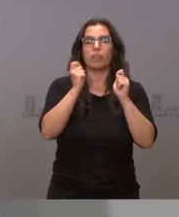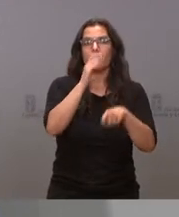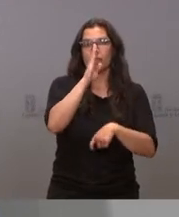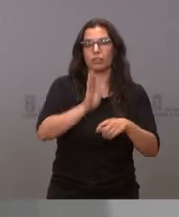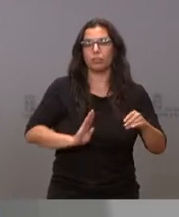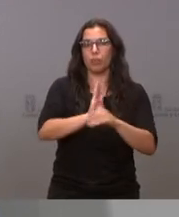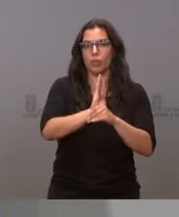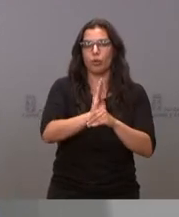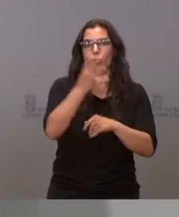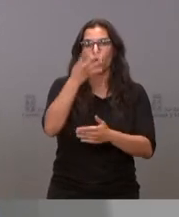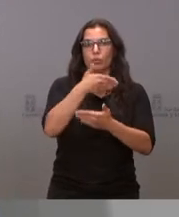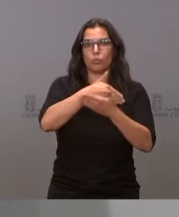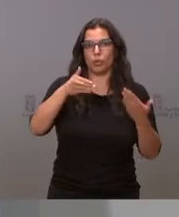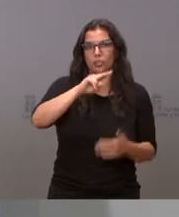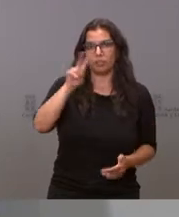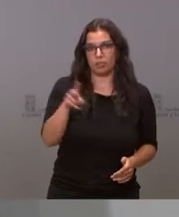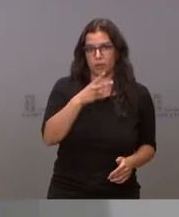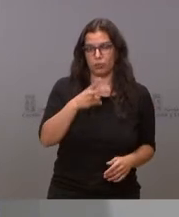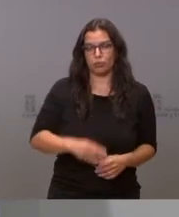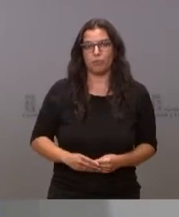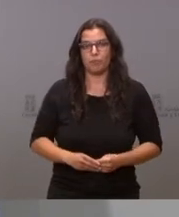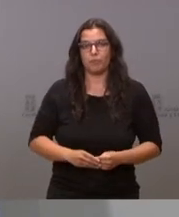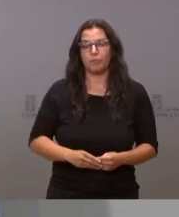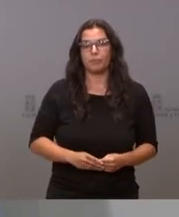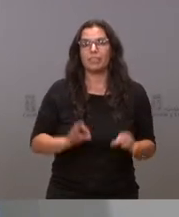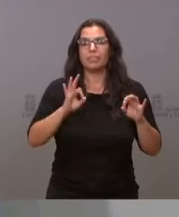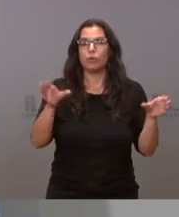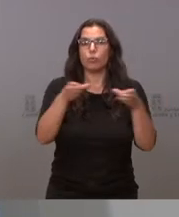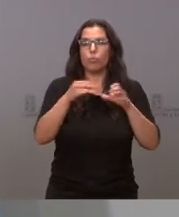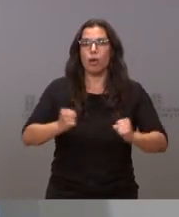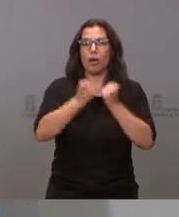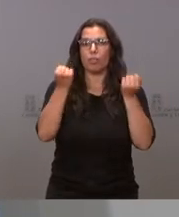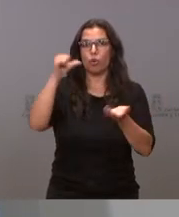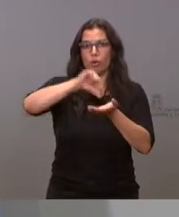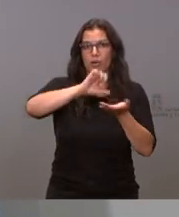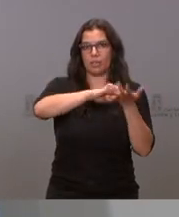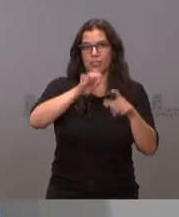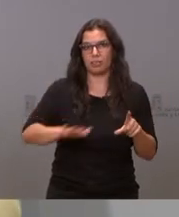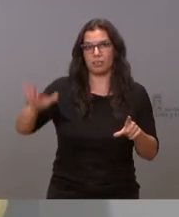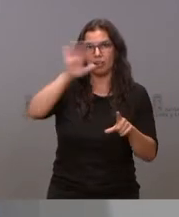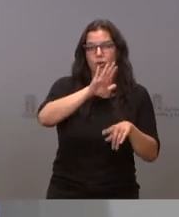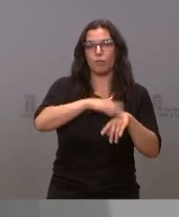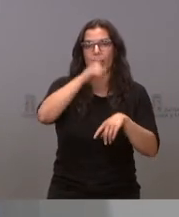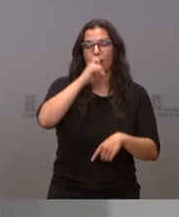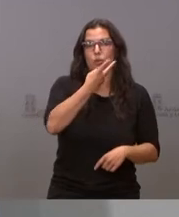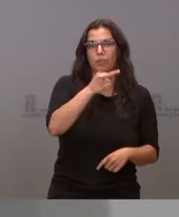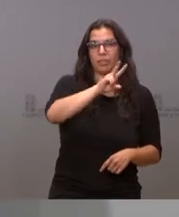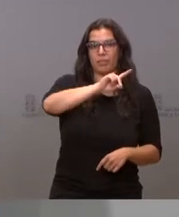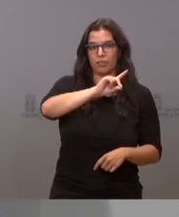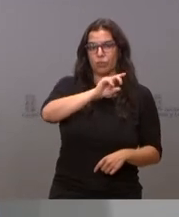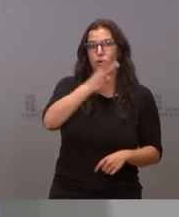una subvención de 4 millones de euros a los grupos de acción local de Castilla y León para los años 2021,